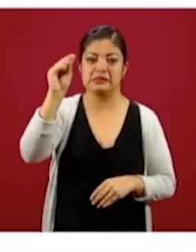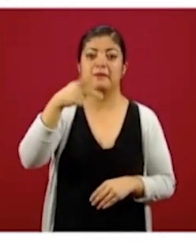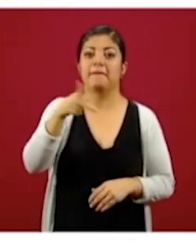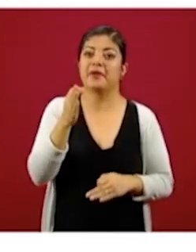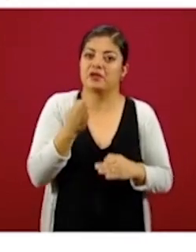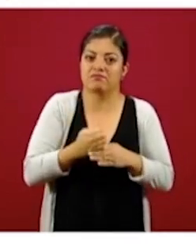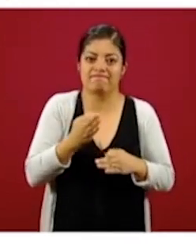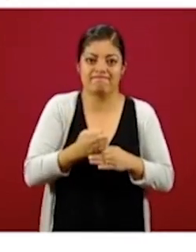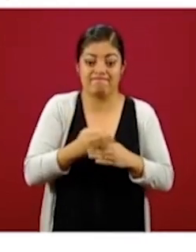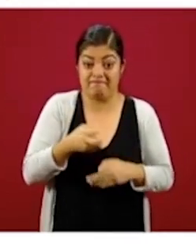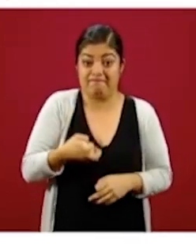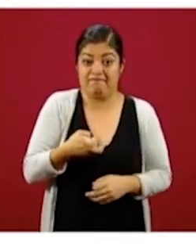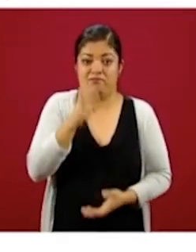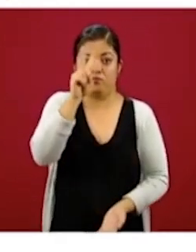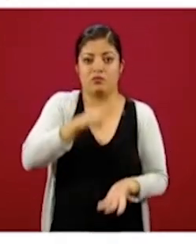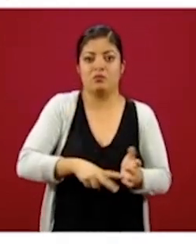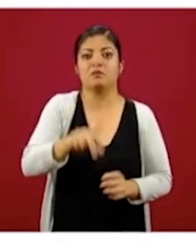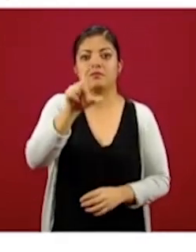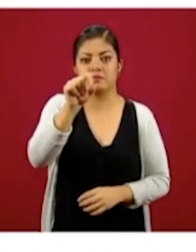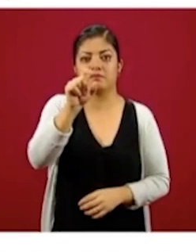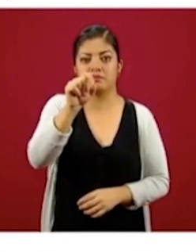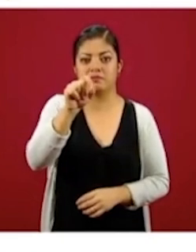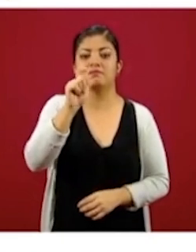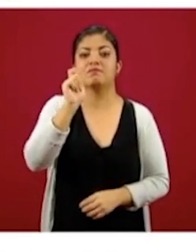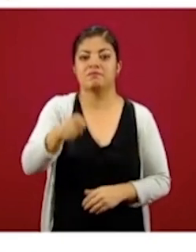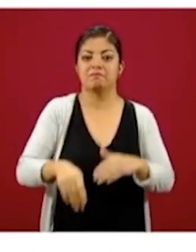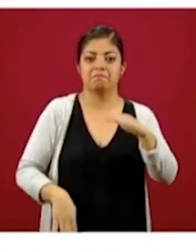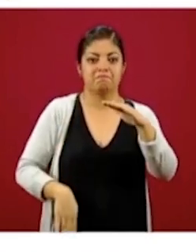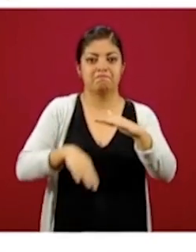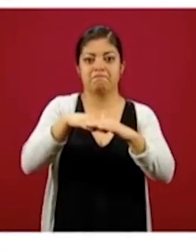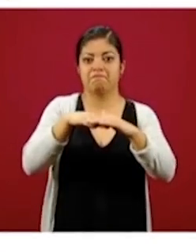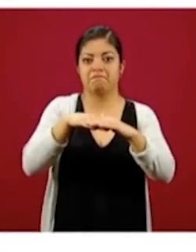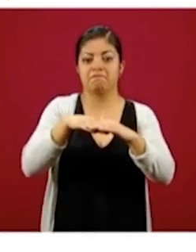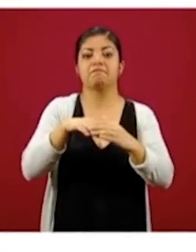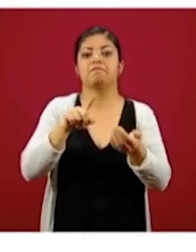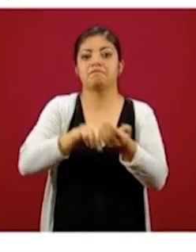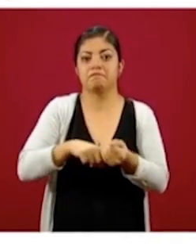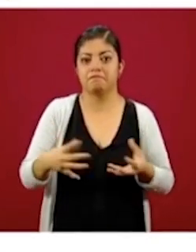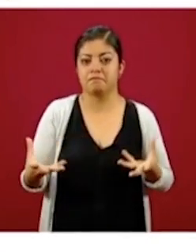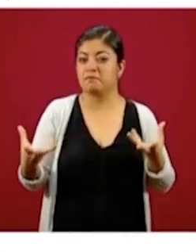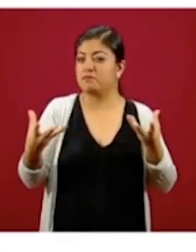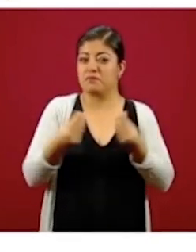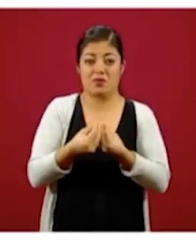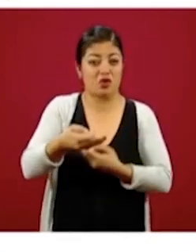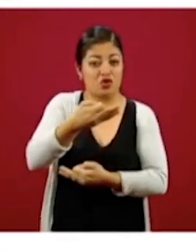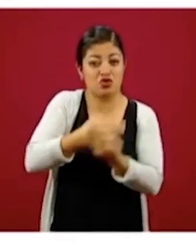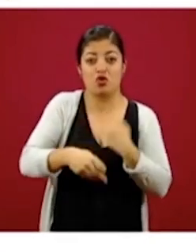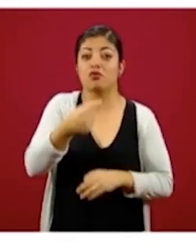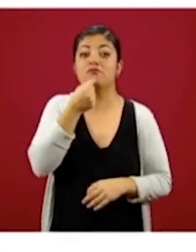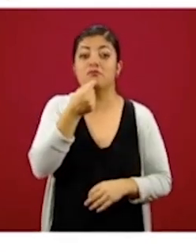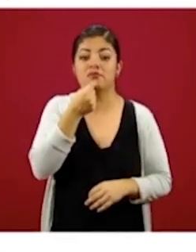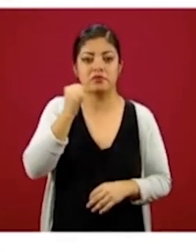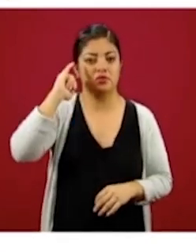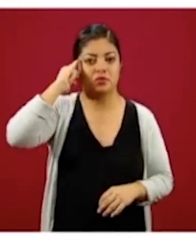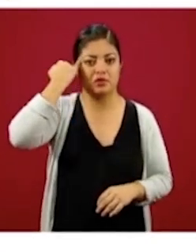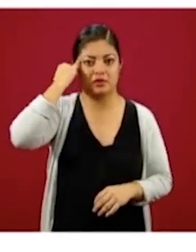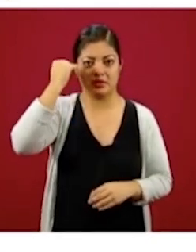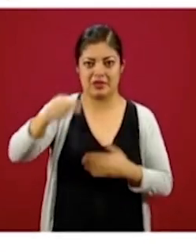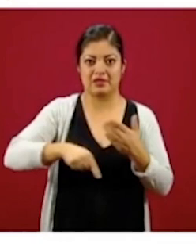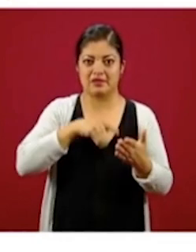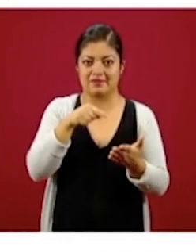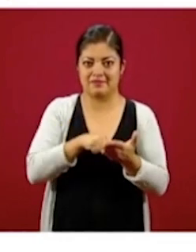por ahora, en este año, podremos llegar a incorporar a todos los niños indígenas de estas